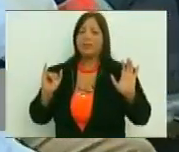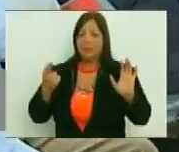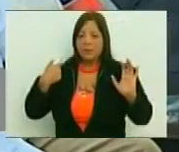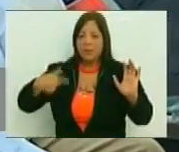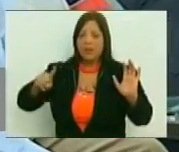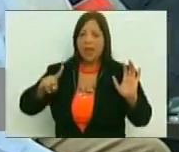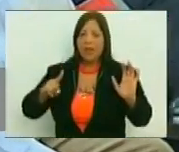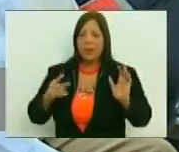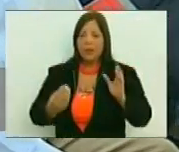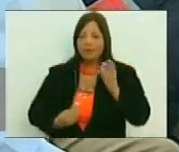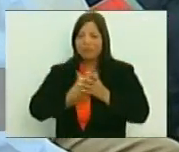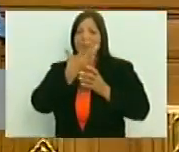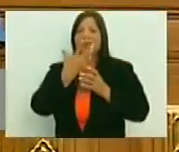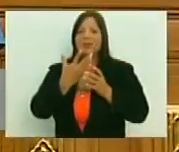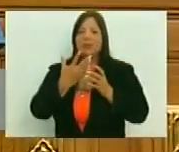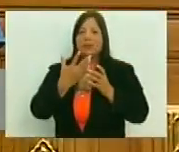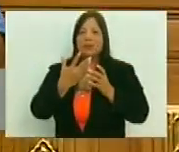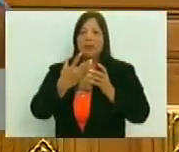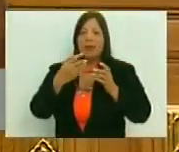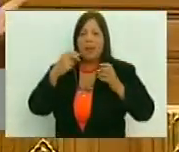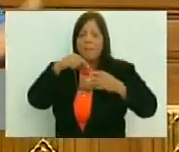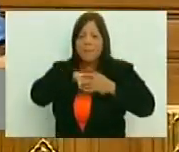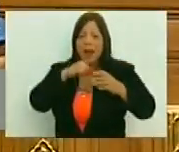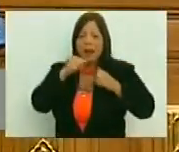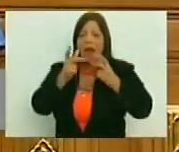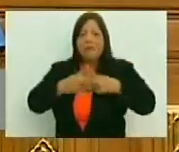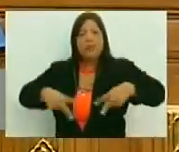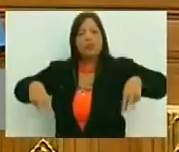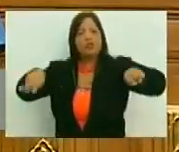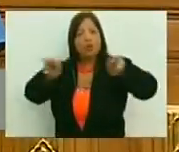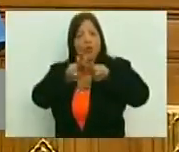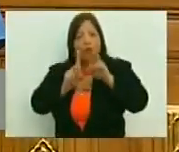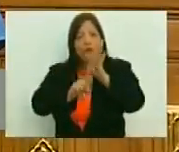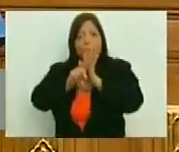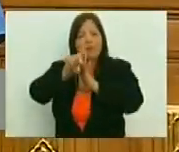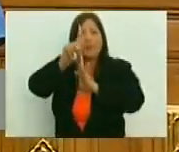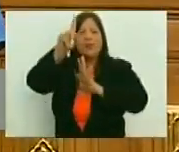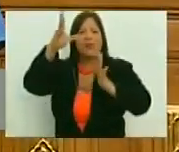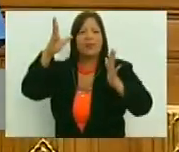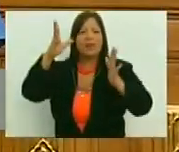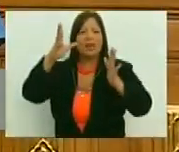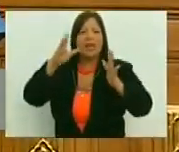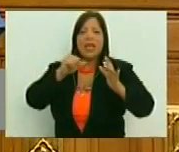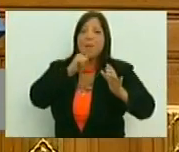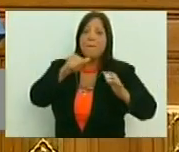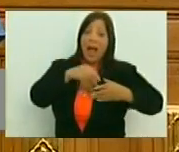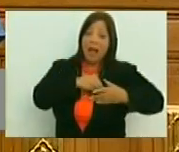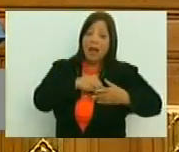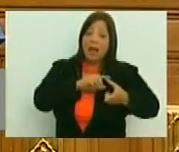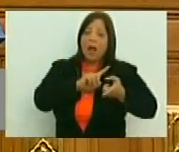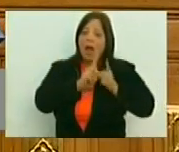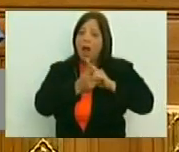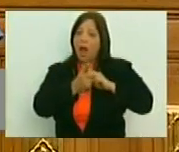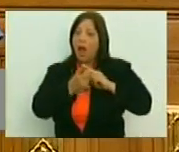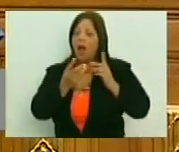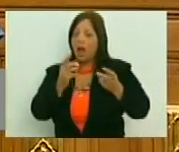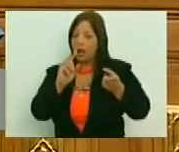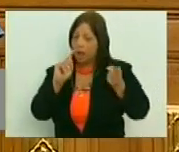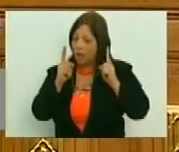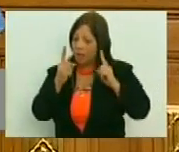tenemos que ahondar en esas miserias, y en las virtudes que tenemos, y en las miserias que tenemos, y en las virtudes que traemos,